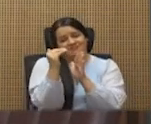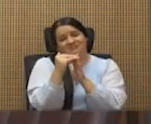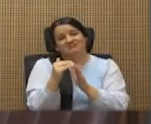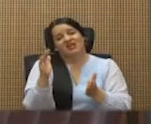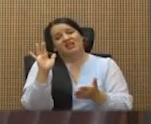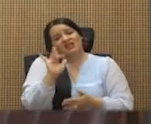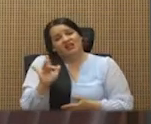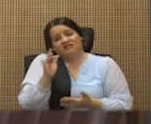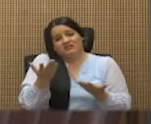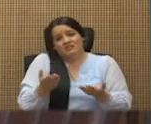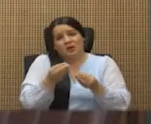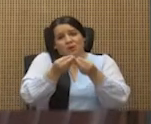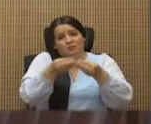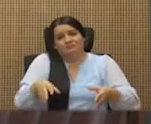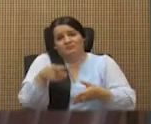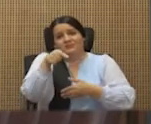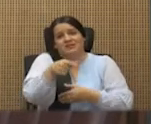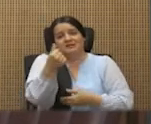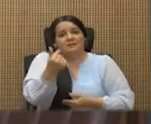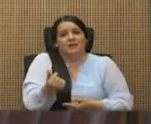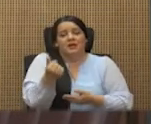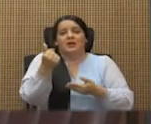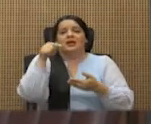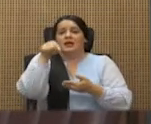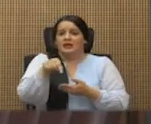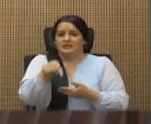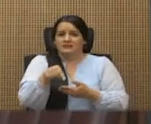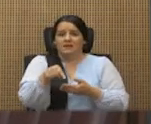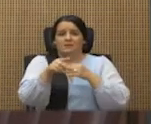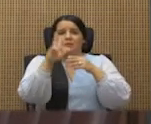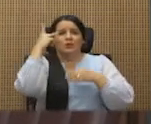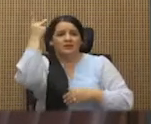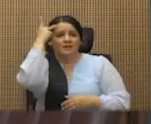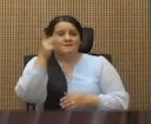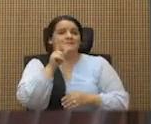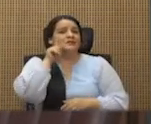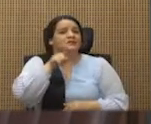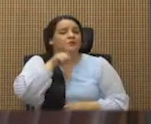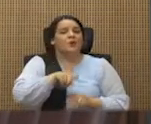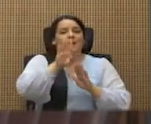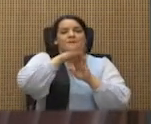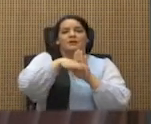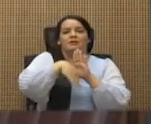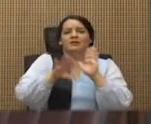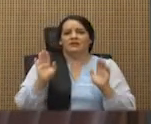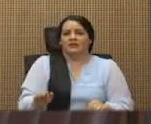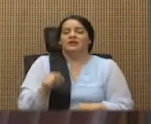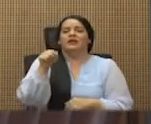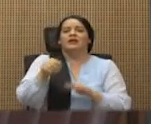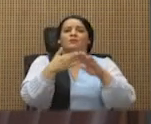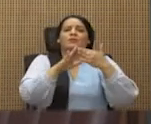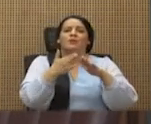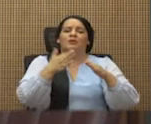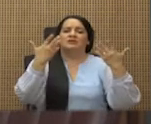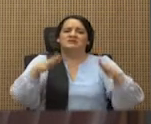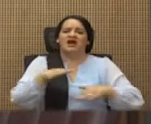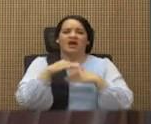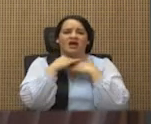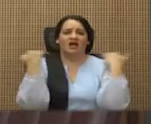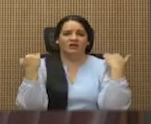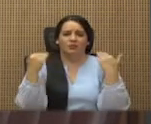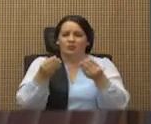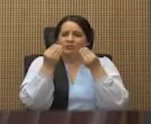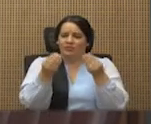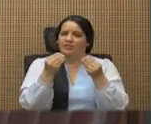desperdiciados en esta politiquería mentirosa y barata de la cual el pueblo está harto y que tanto censura.